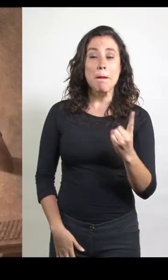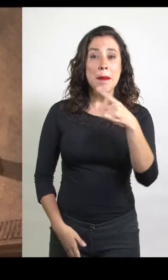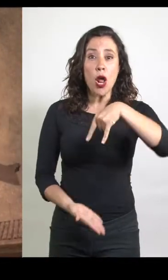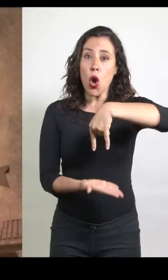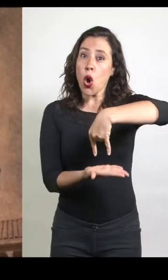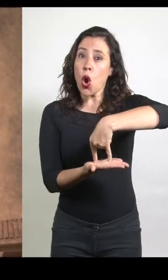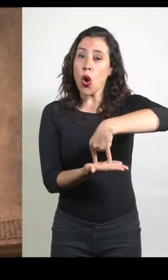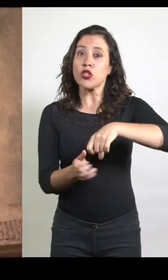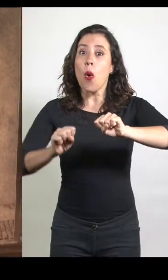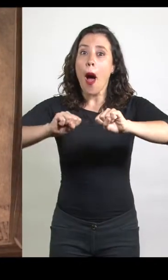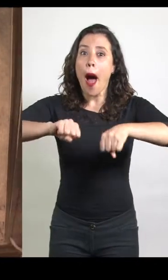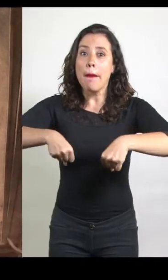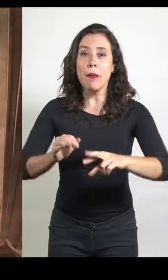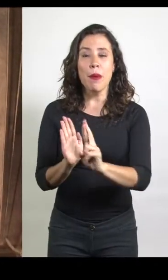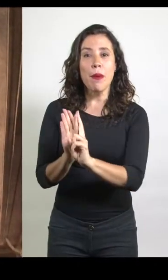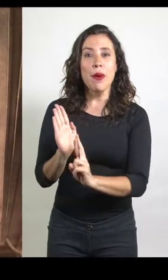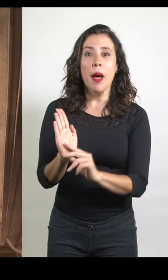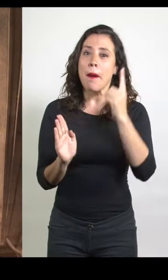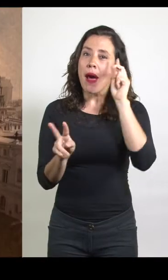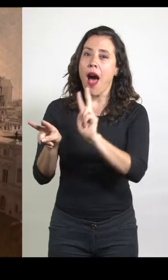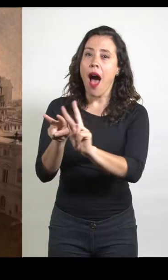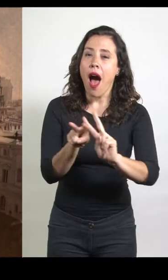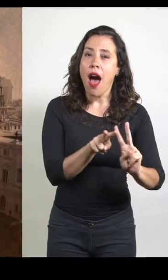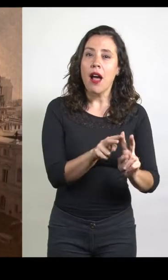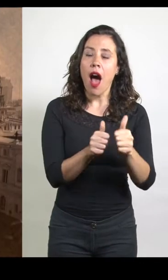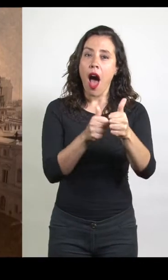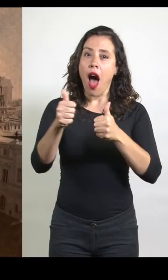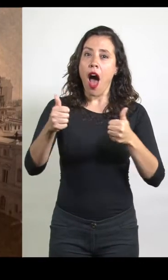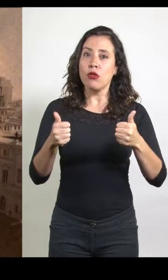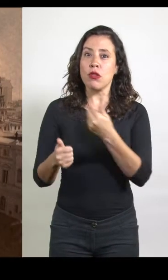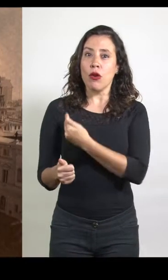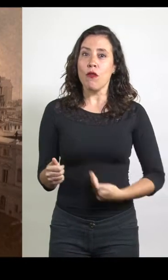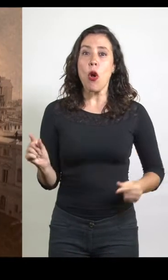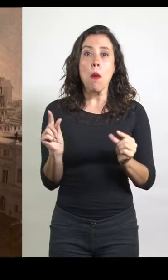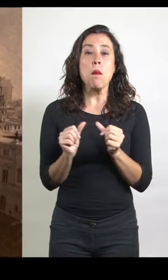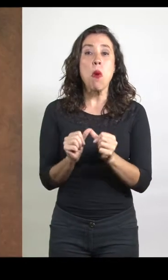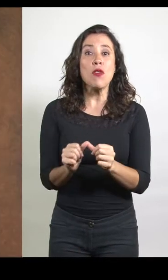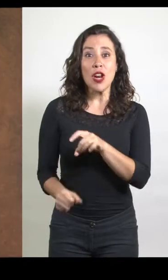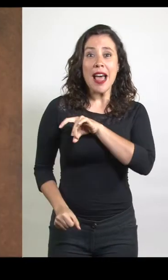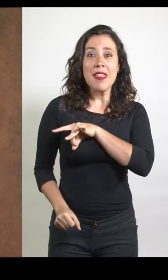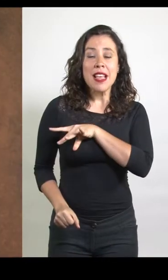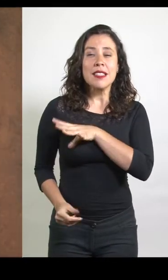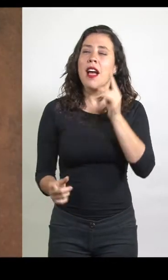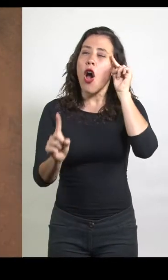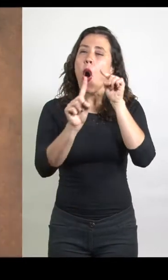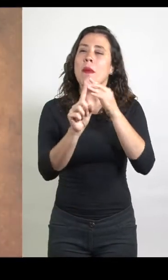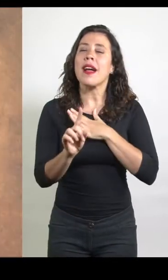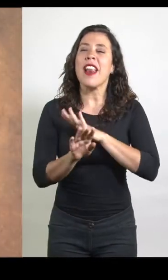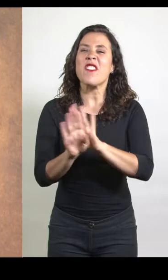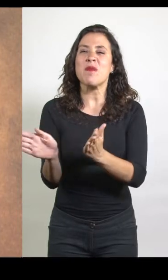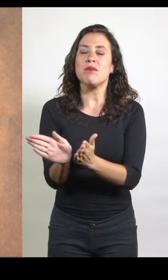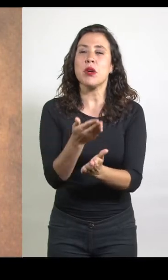Congreso Nacional aprobó el reglamento para el arreglo de la Autoridad Ejecutiva Provisoria de Chile, que tuvo como objetivo la